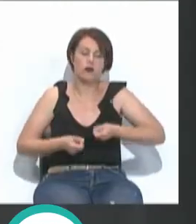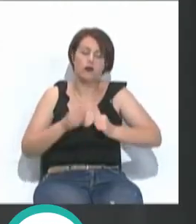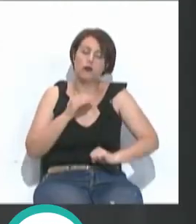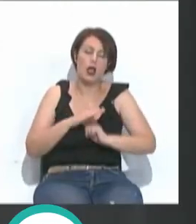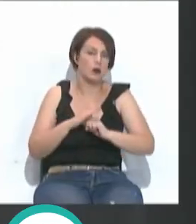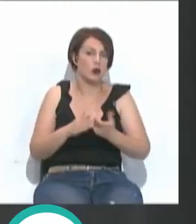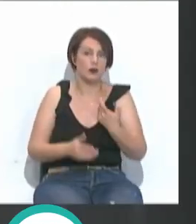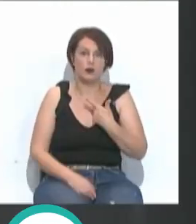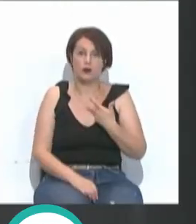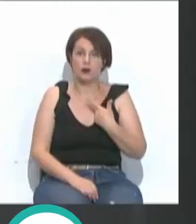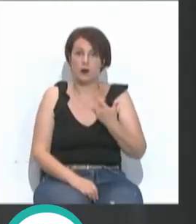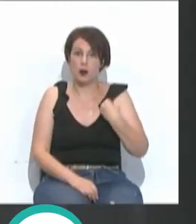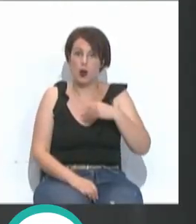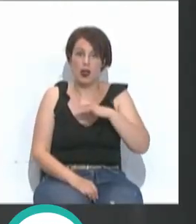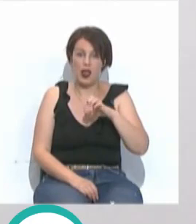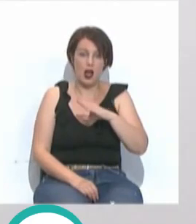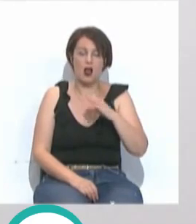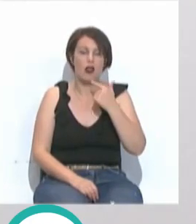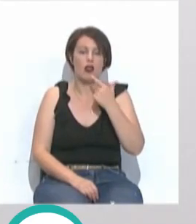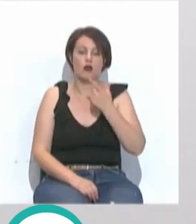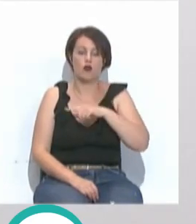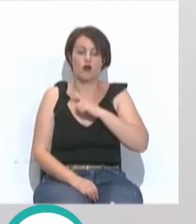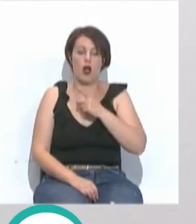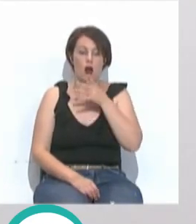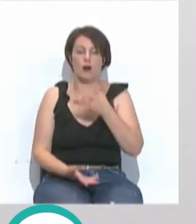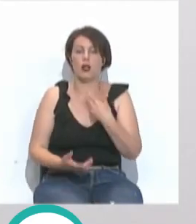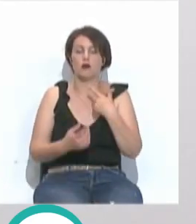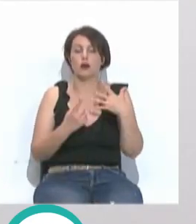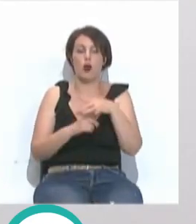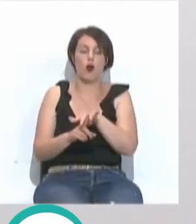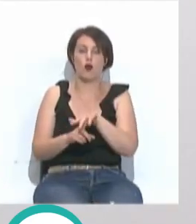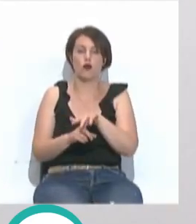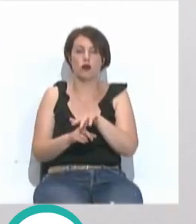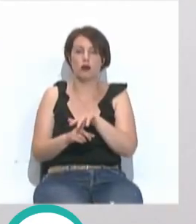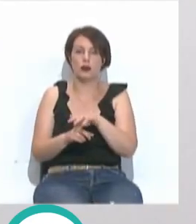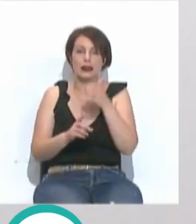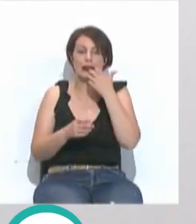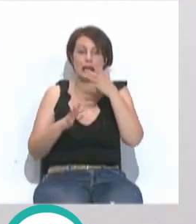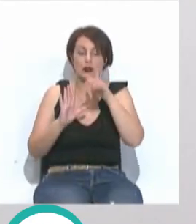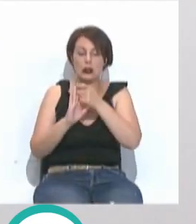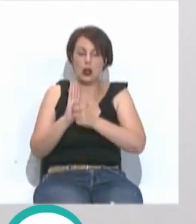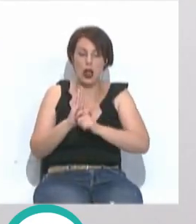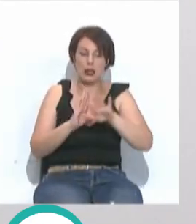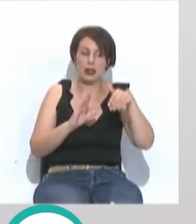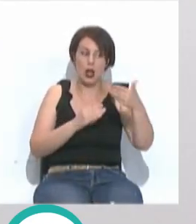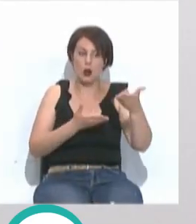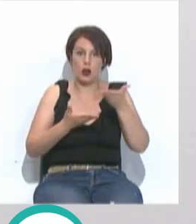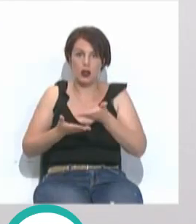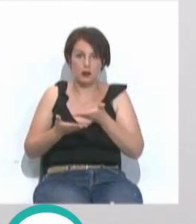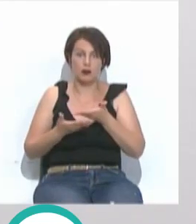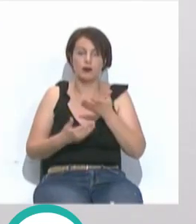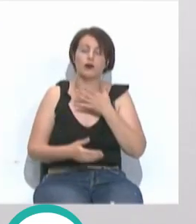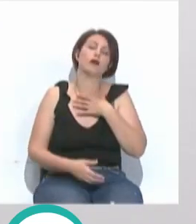Así, desde la FEC, consideran que... Estamos en un escenario en donde, si los factores externos nos ayudan,